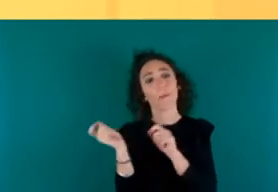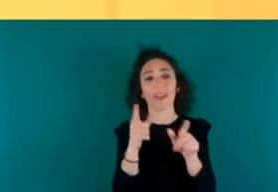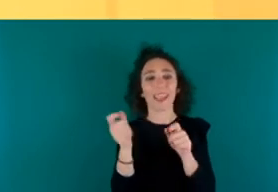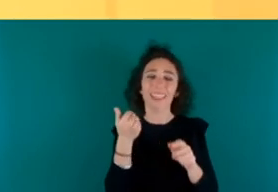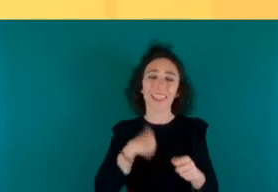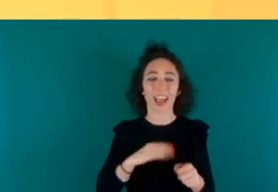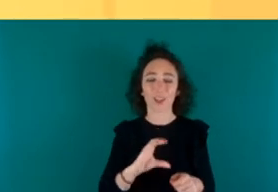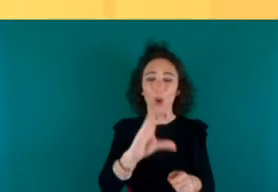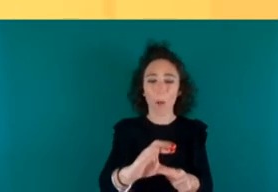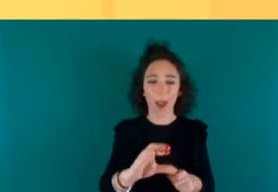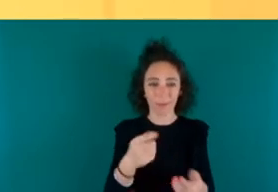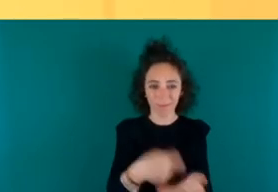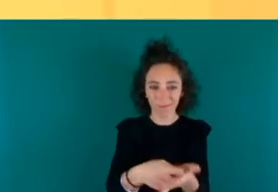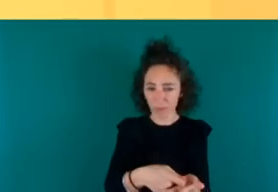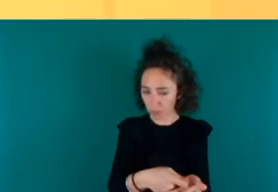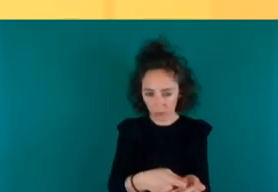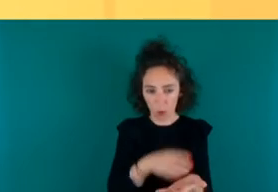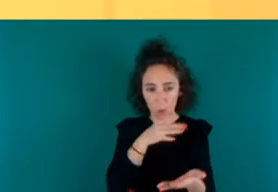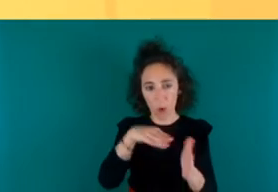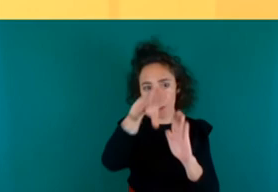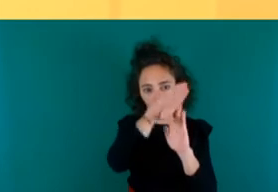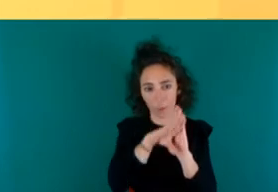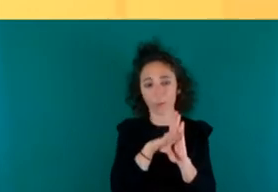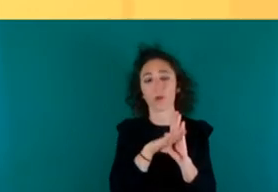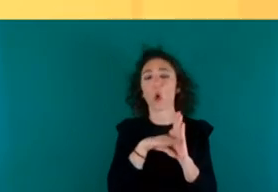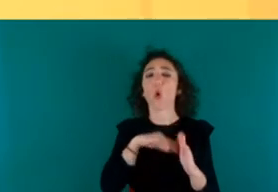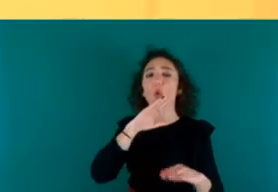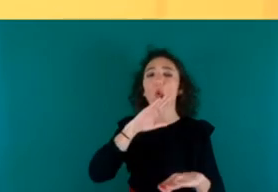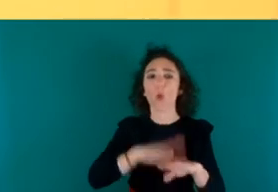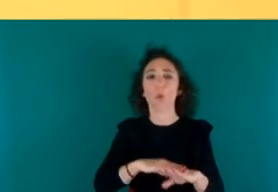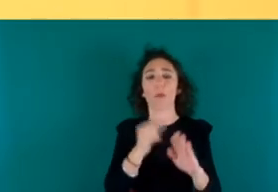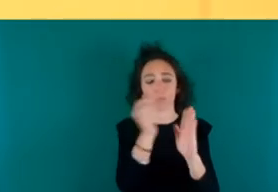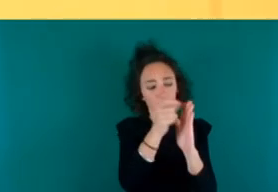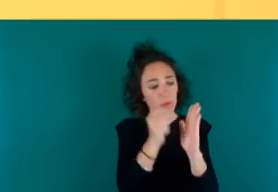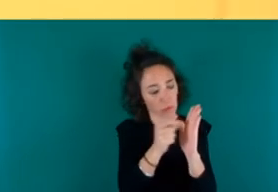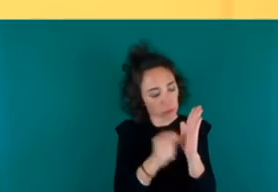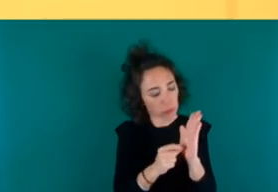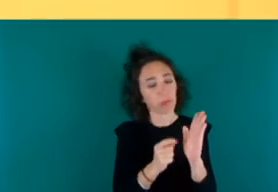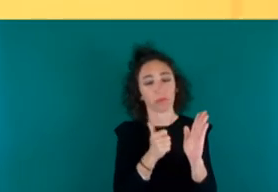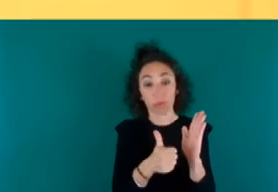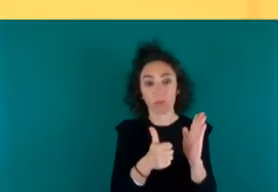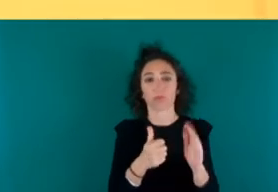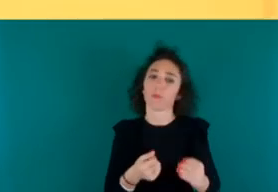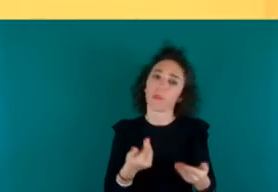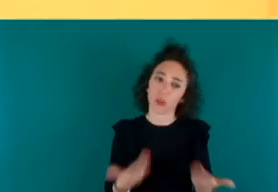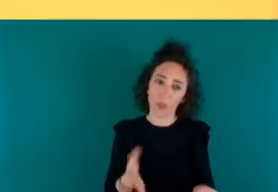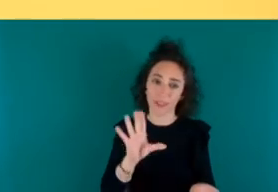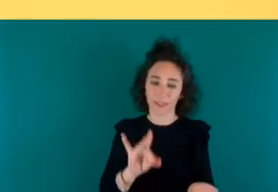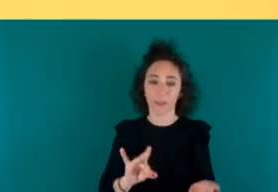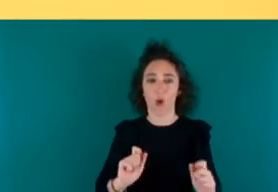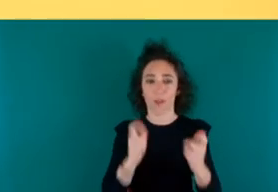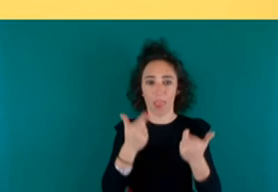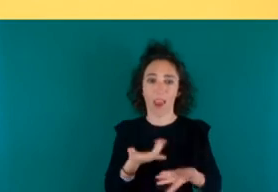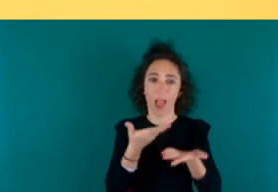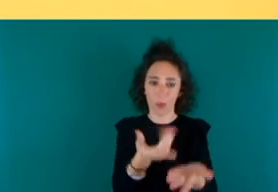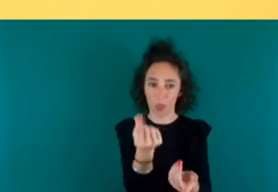ayuda porque cumple unos parámetros es como cuando dicen los inmigrantes vienen a vivir de ayuda no perdona es que las ayudas no se